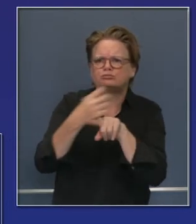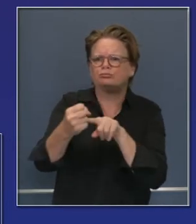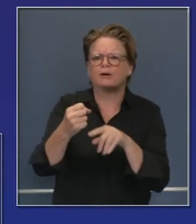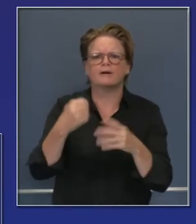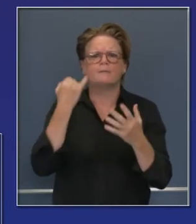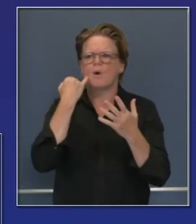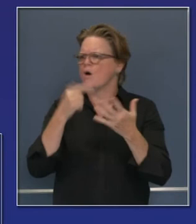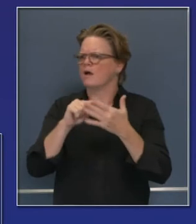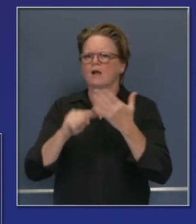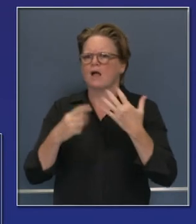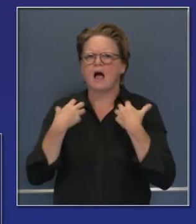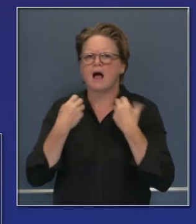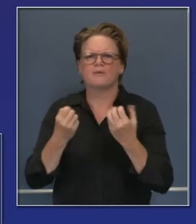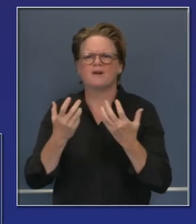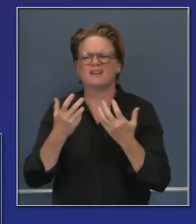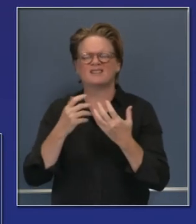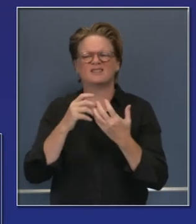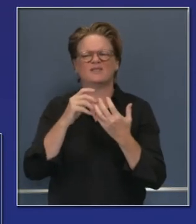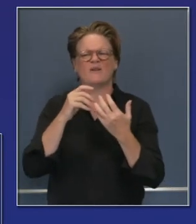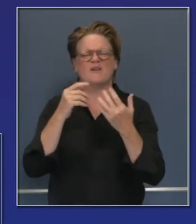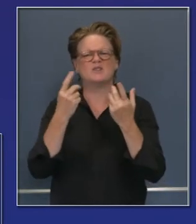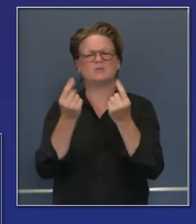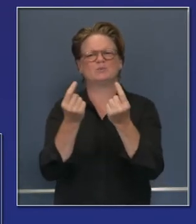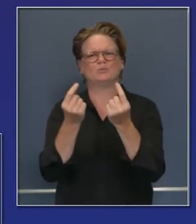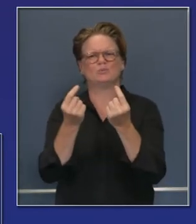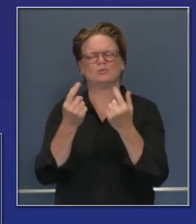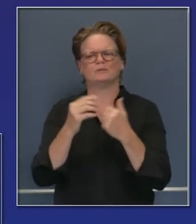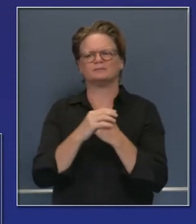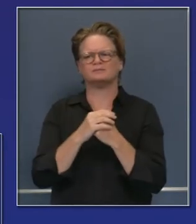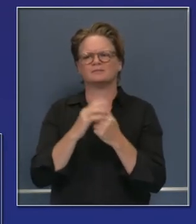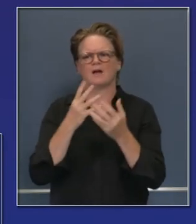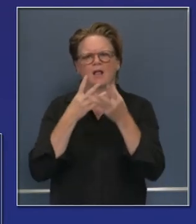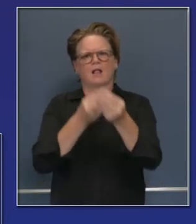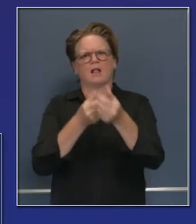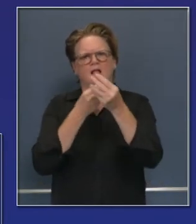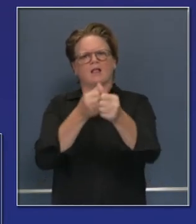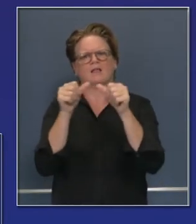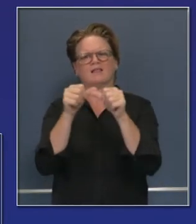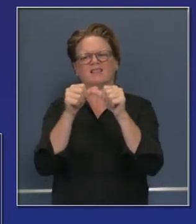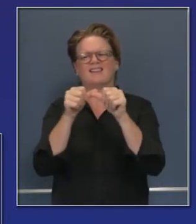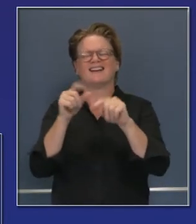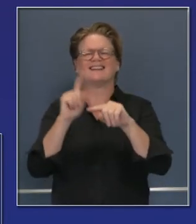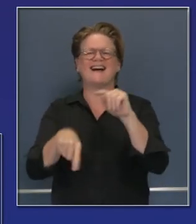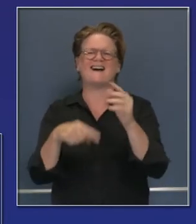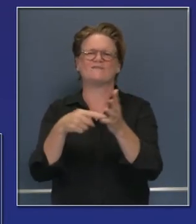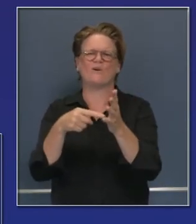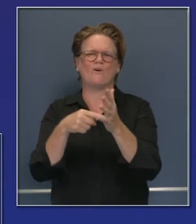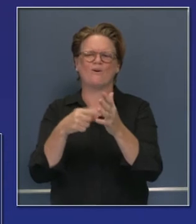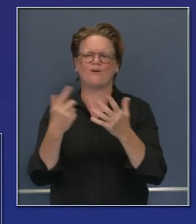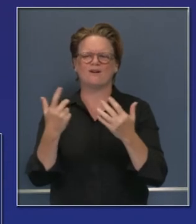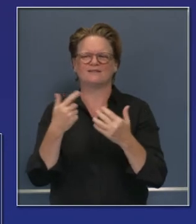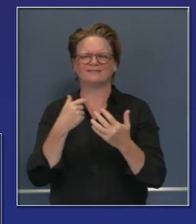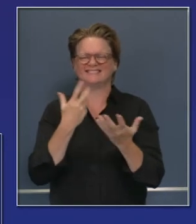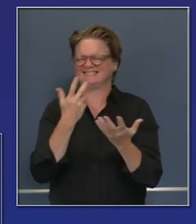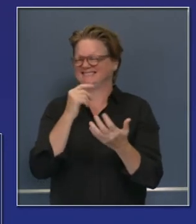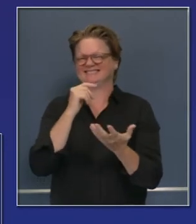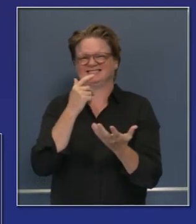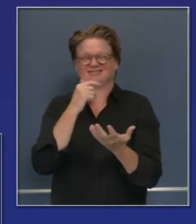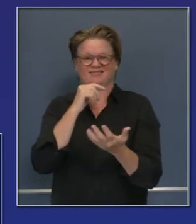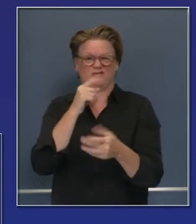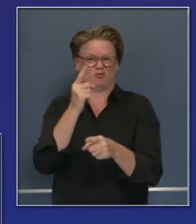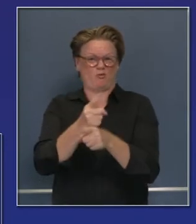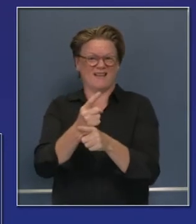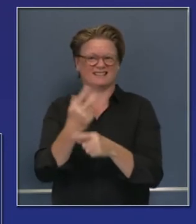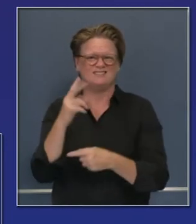prometedora y alguna inmunización la distribución a la manufactura la cadena de suministro todo eso